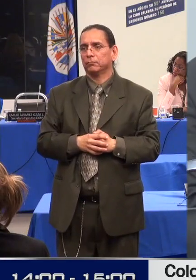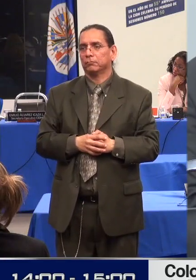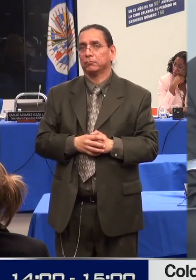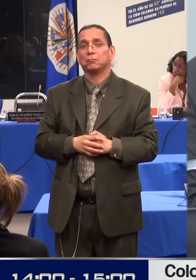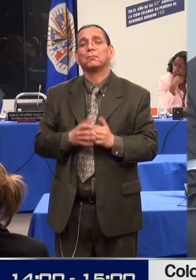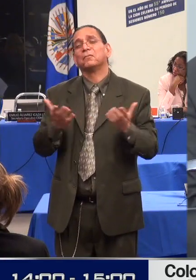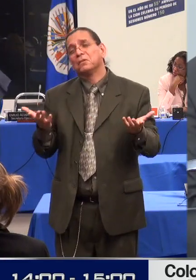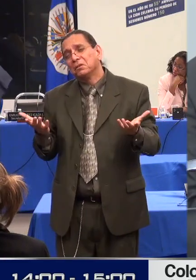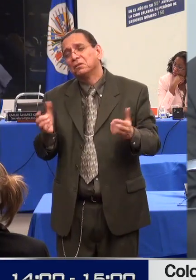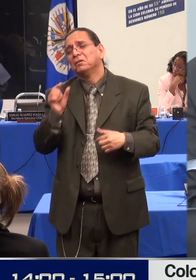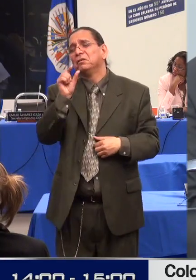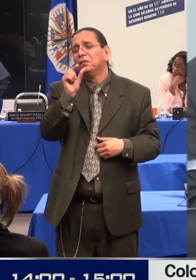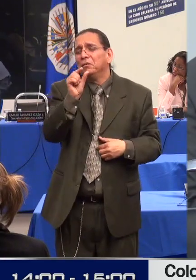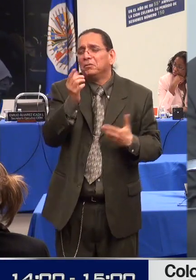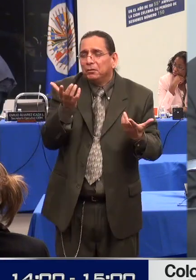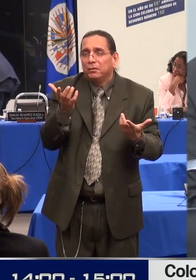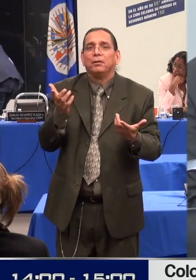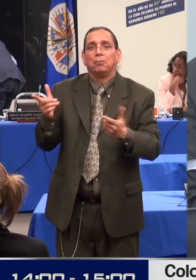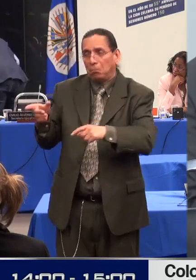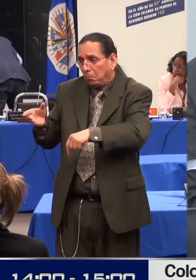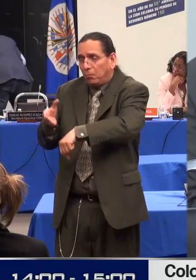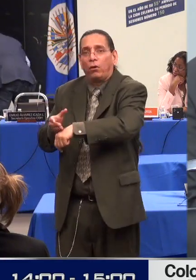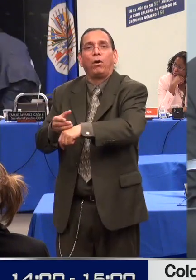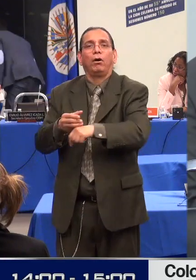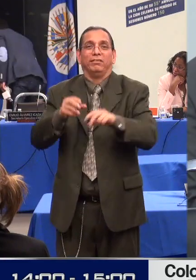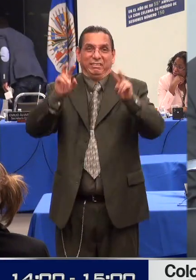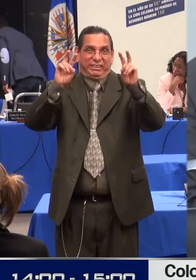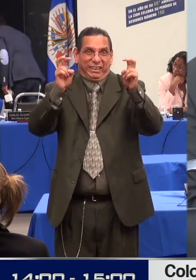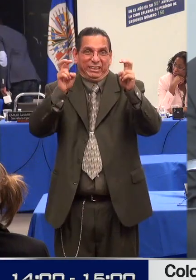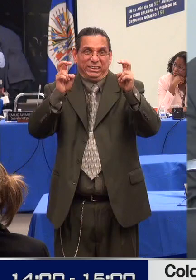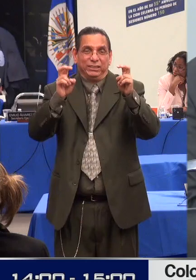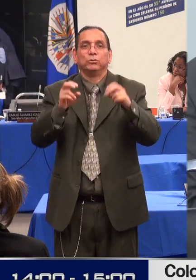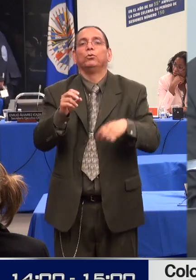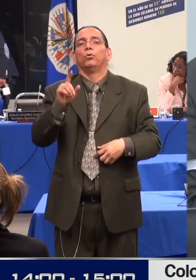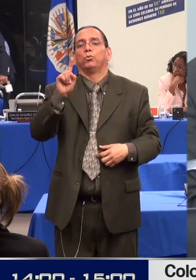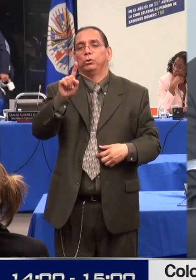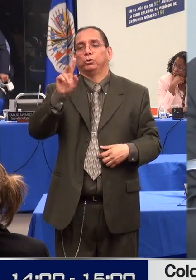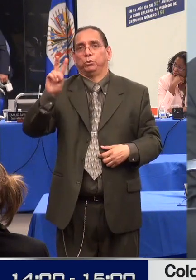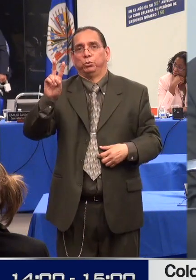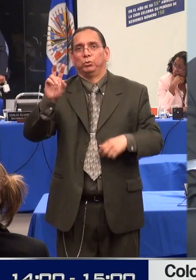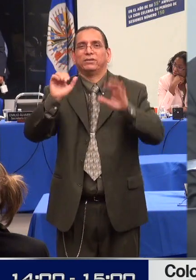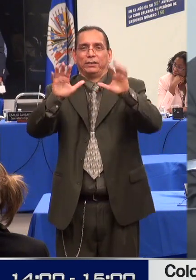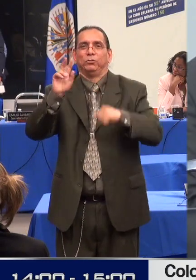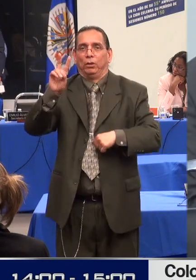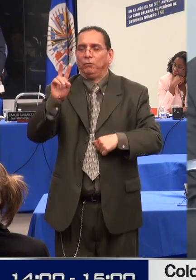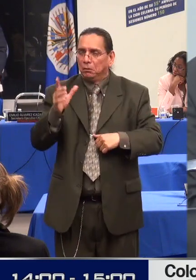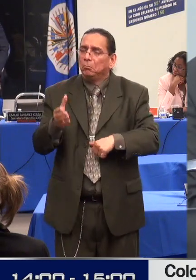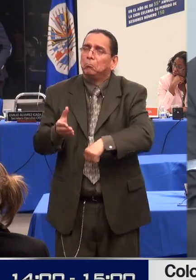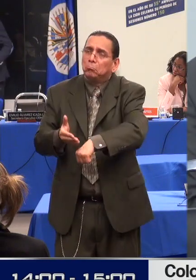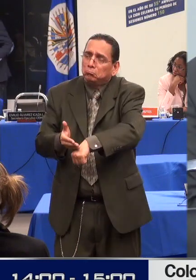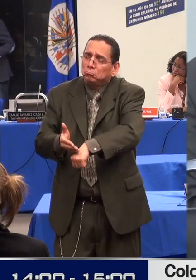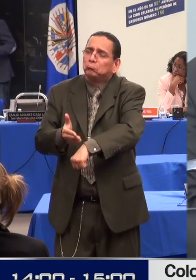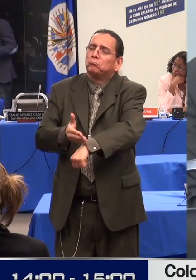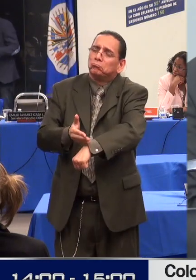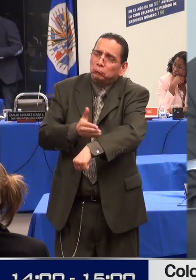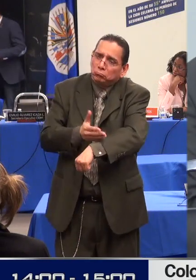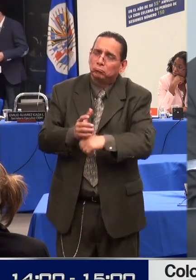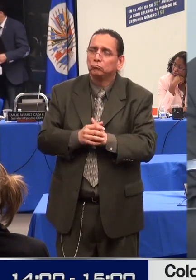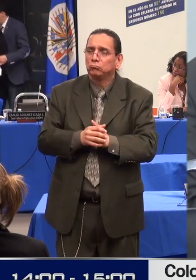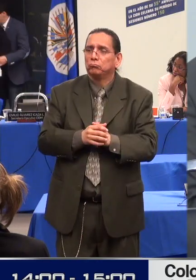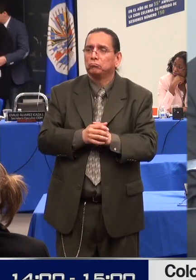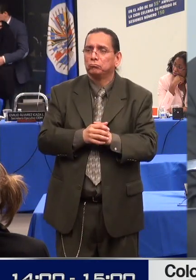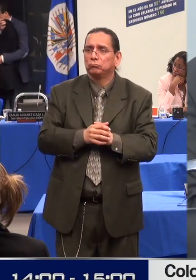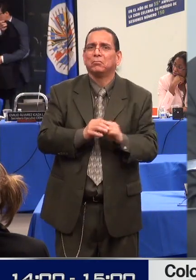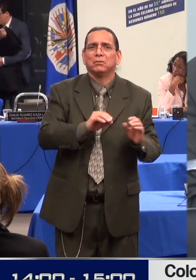están buscando desarrollar protocolos que no requieran la interdicción de las personas identificadas como víctimas del conflicto